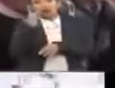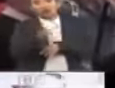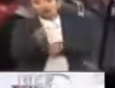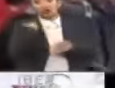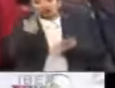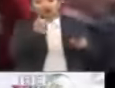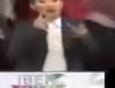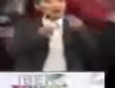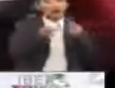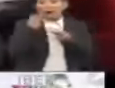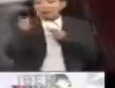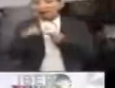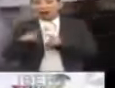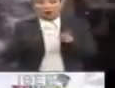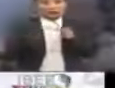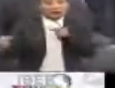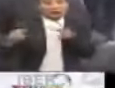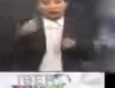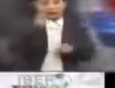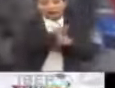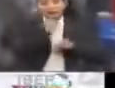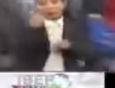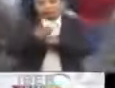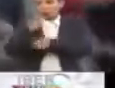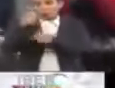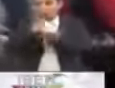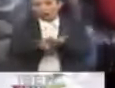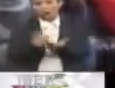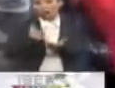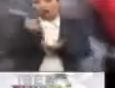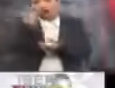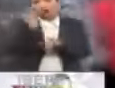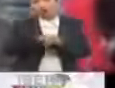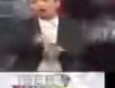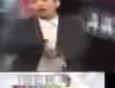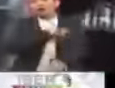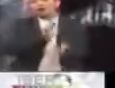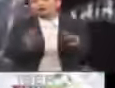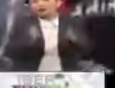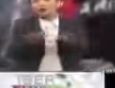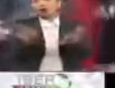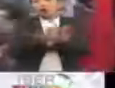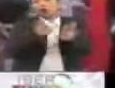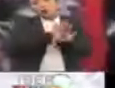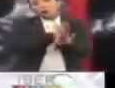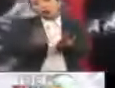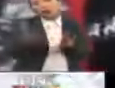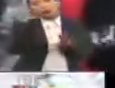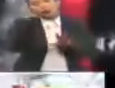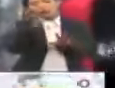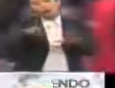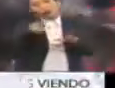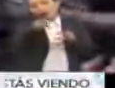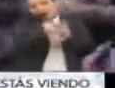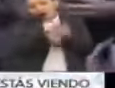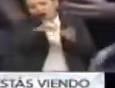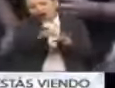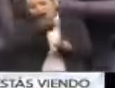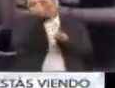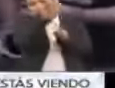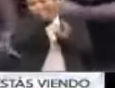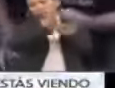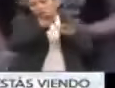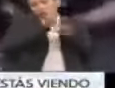dos discursos muy polarizados entre el primero y el segundo lugar. Me gustaría que nos platicaras cómo se puede configurar en un momento algo clave, y que va a ser